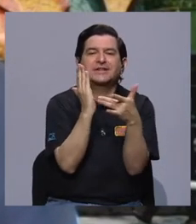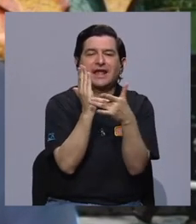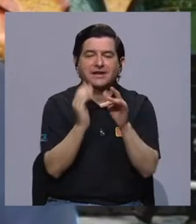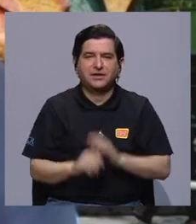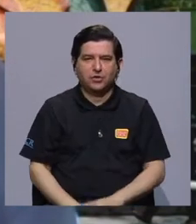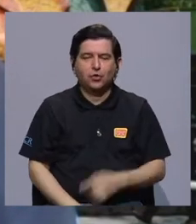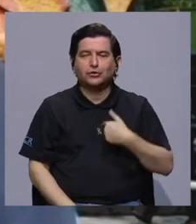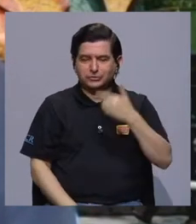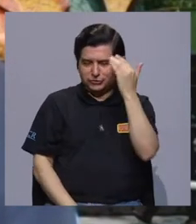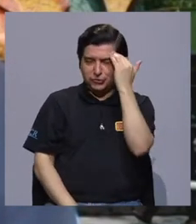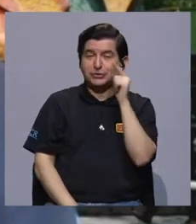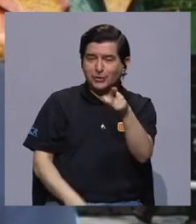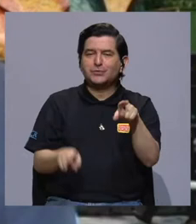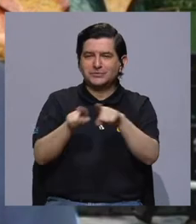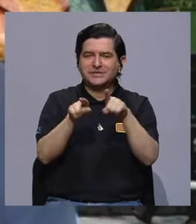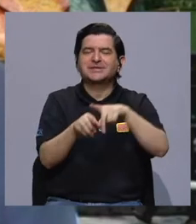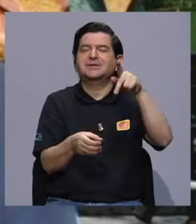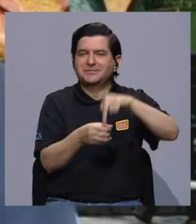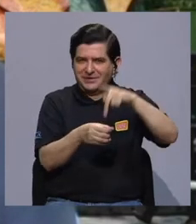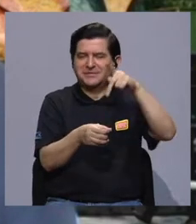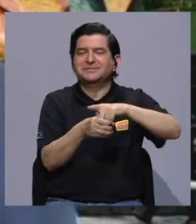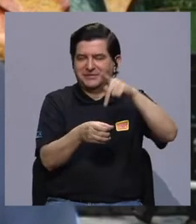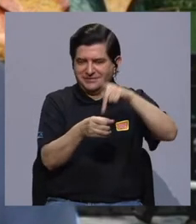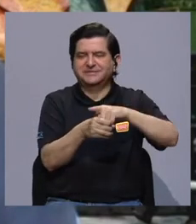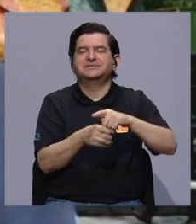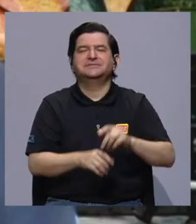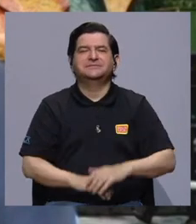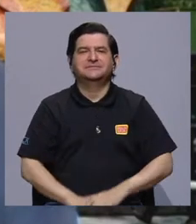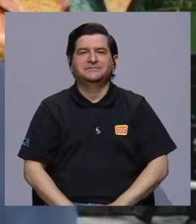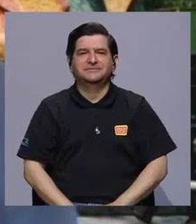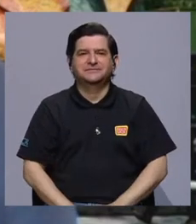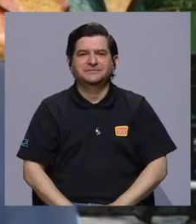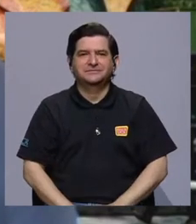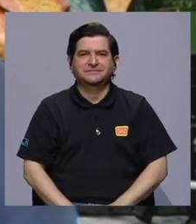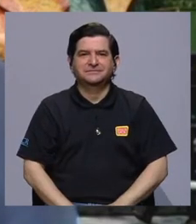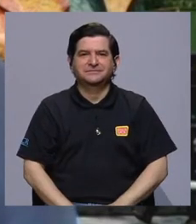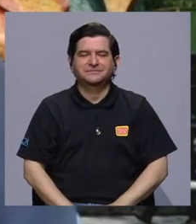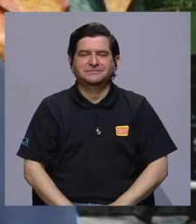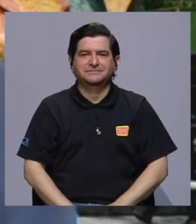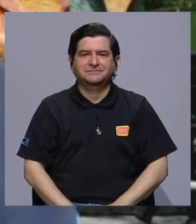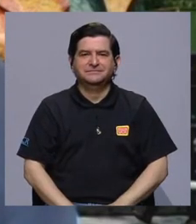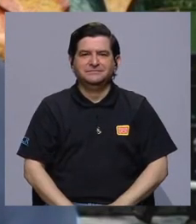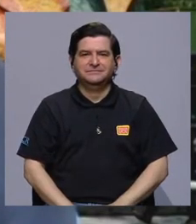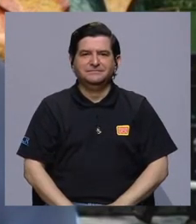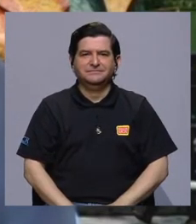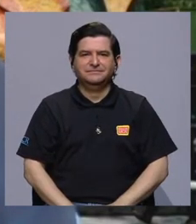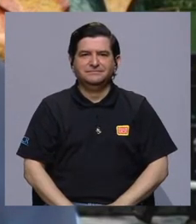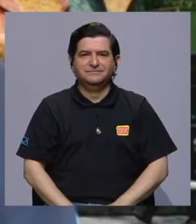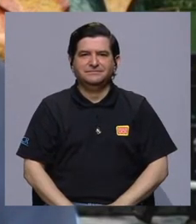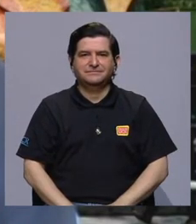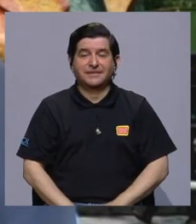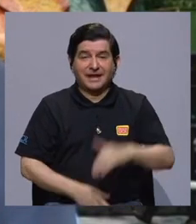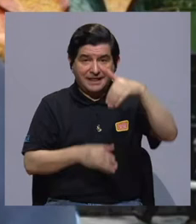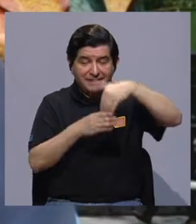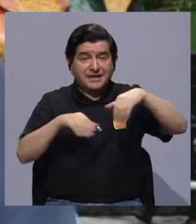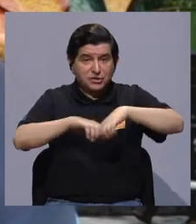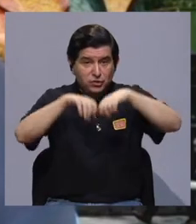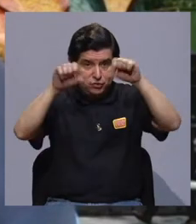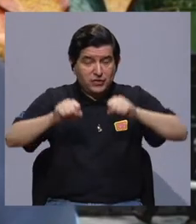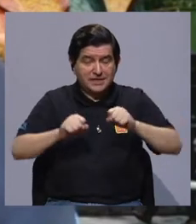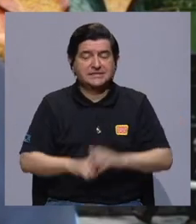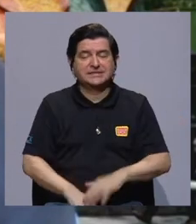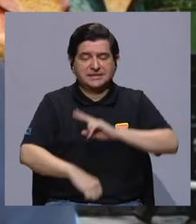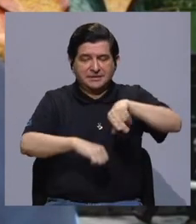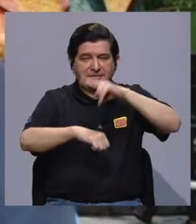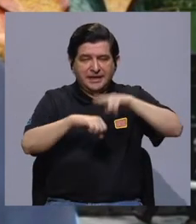técnicos que yo sé que usted ha sido parte también de algún comité asesor técnico del sistema de